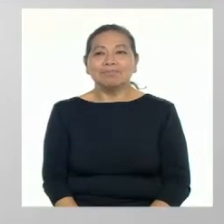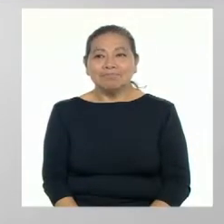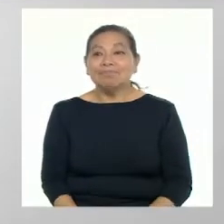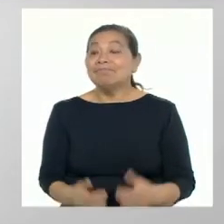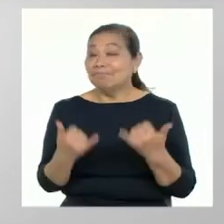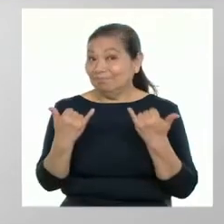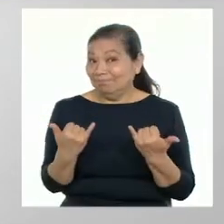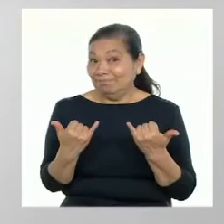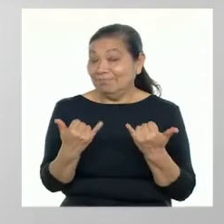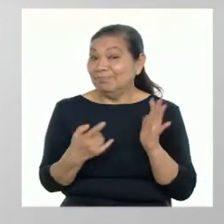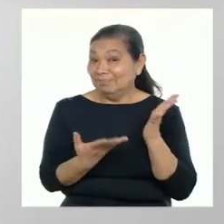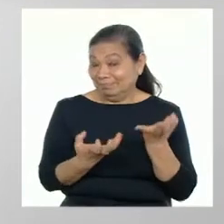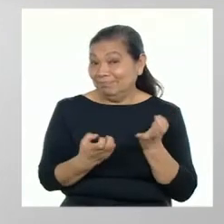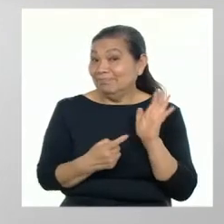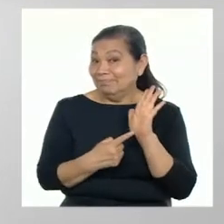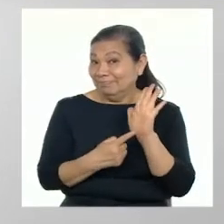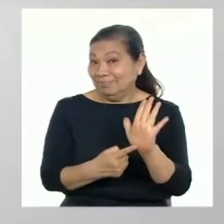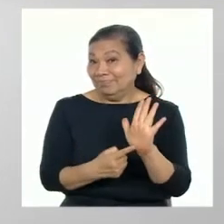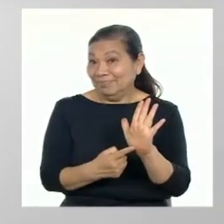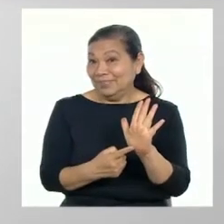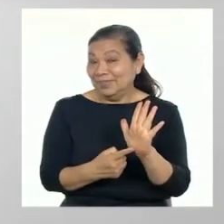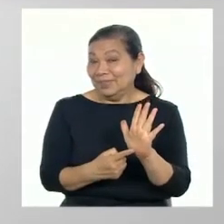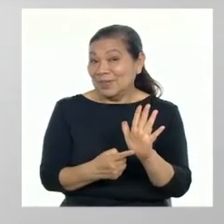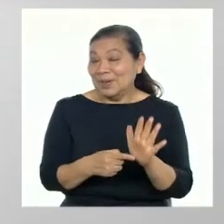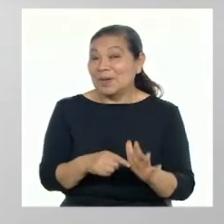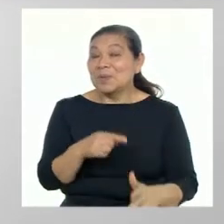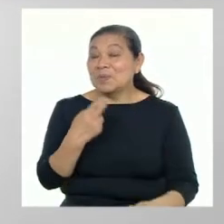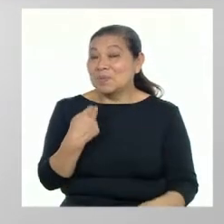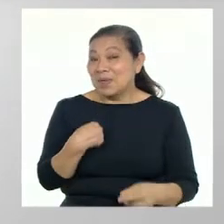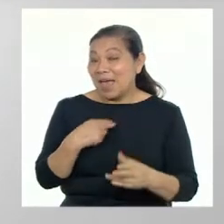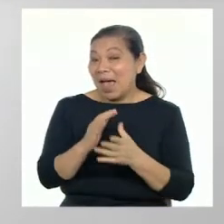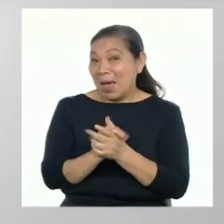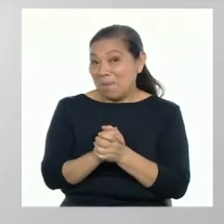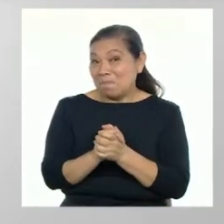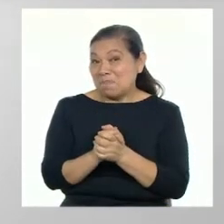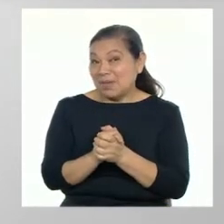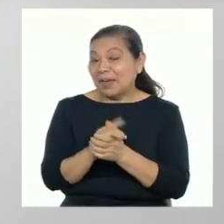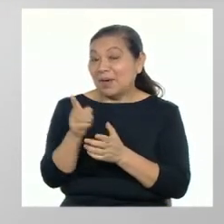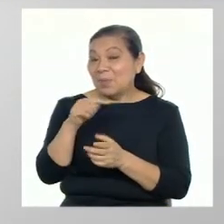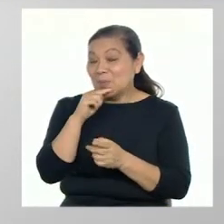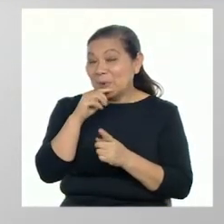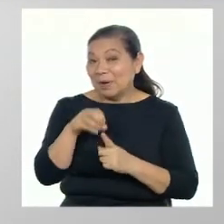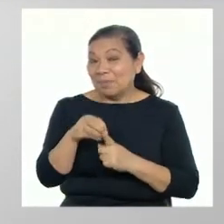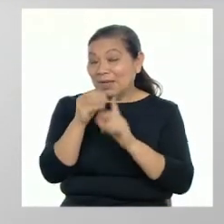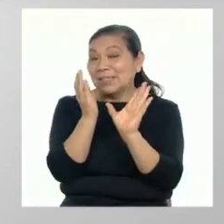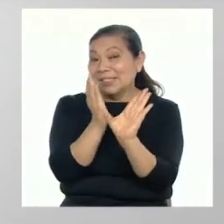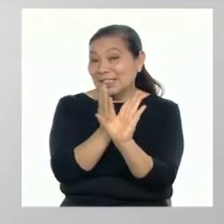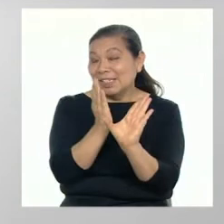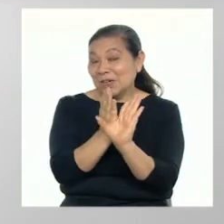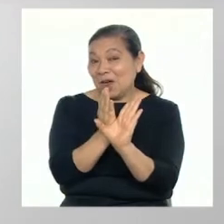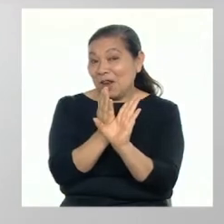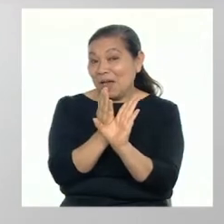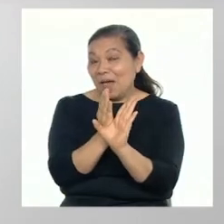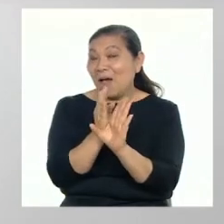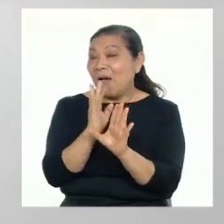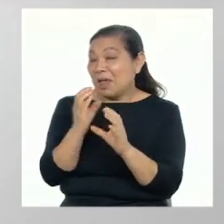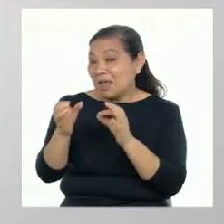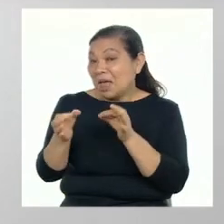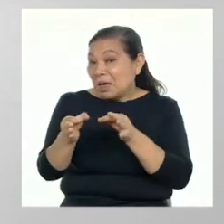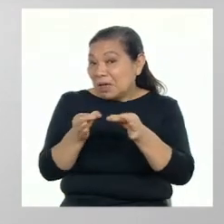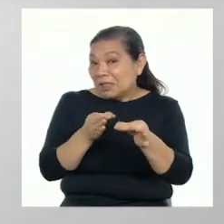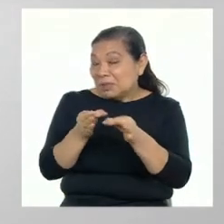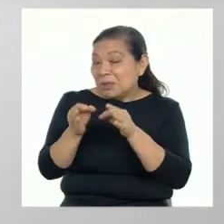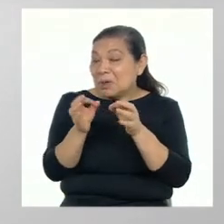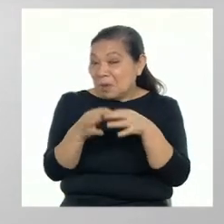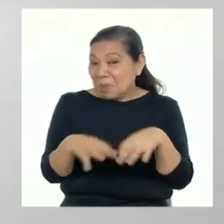Ahora quisiera presentarles a mi amiga Cristina Bernal. Ella es especialista en psicología y nos hablará sobre